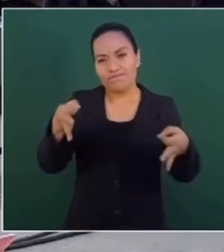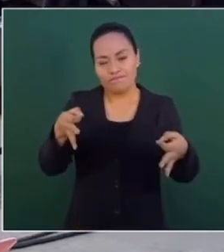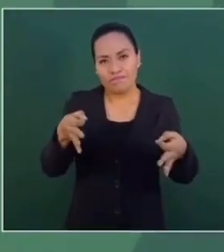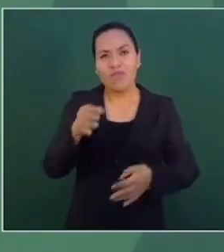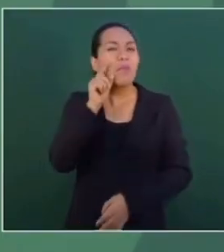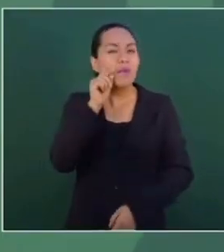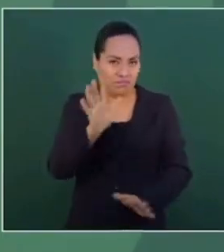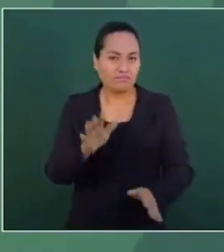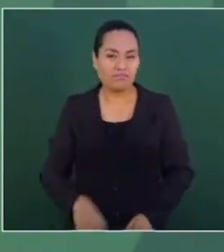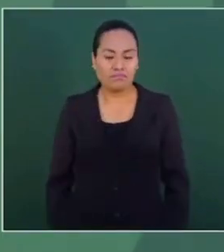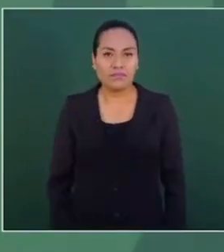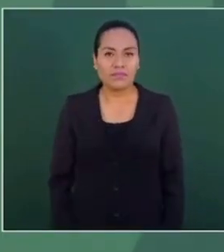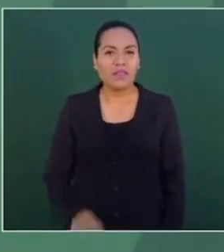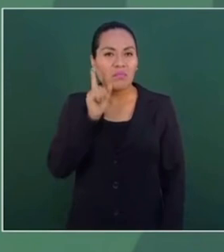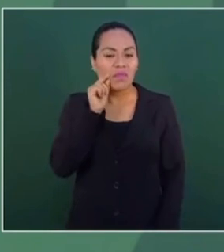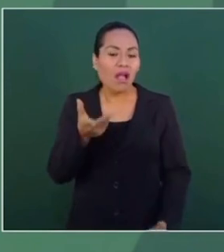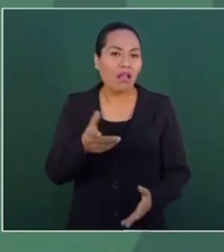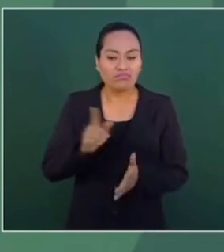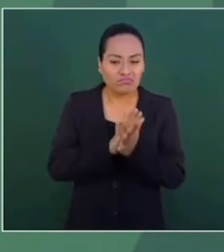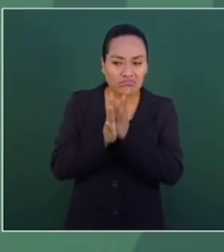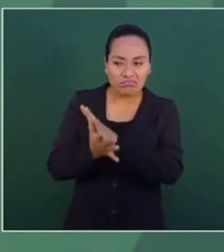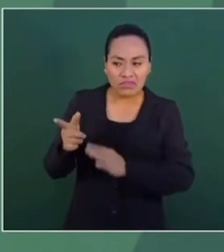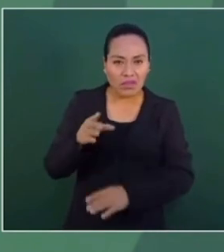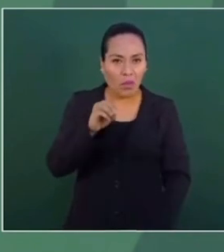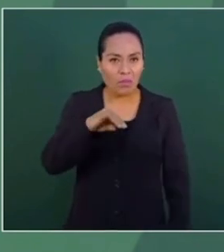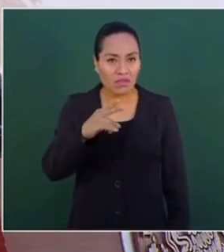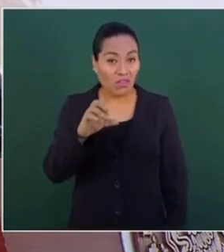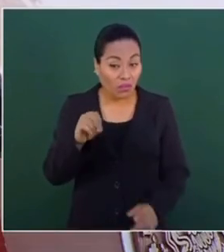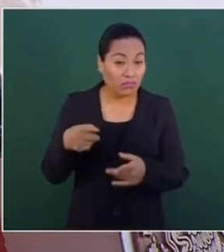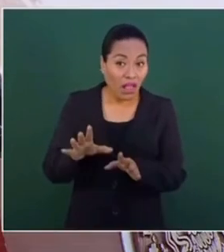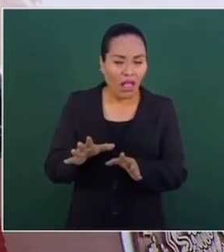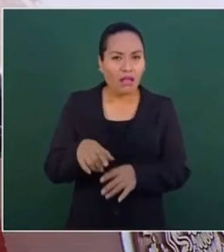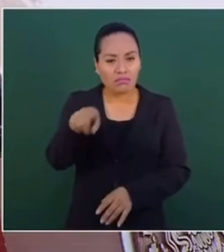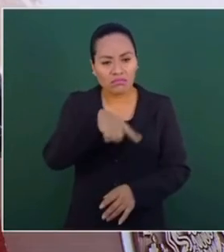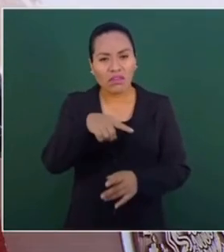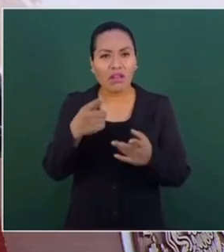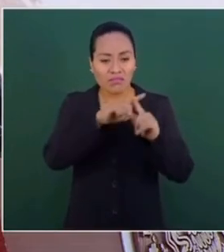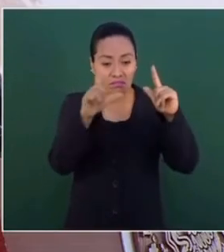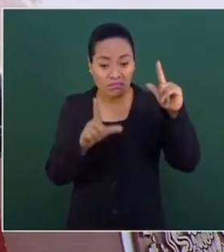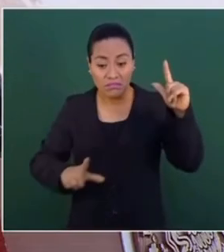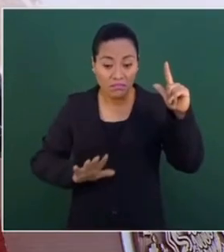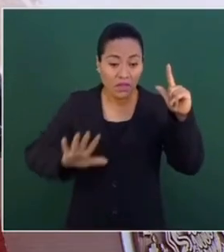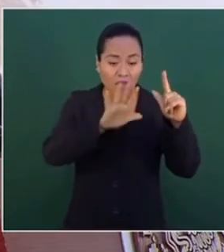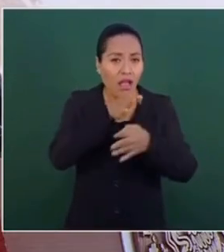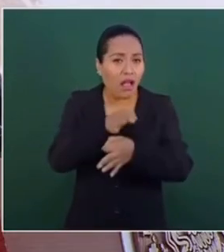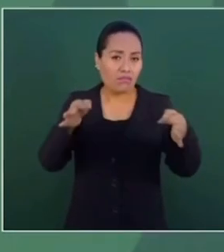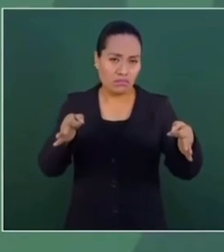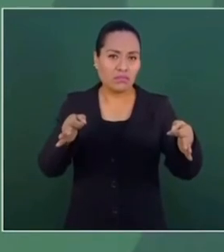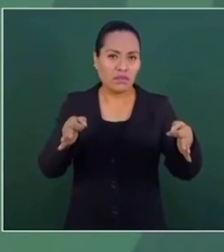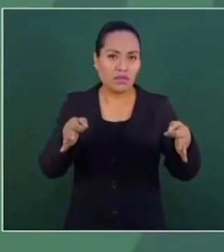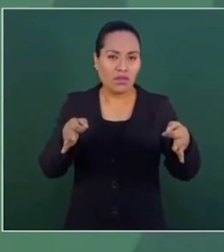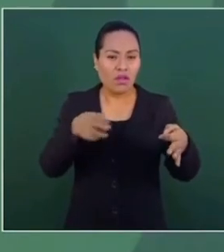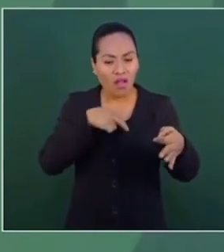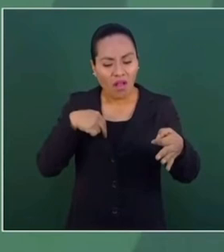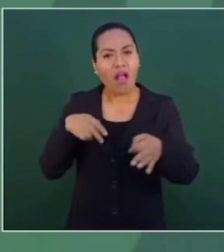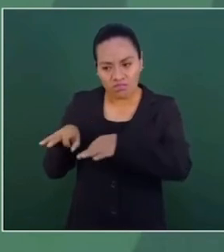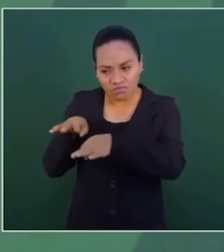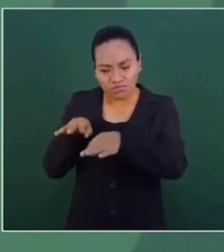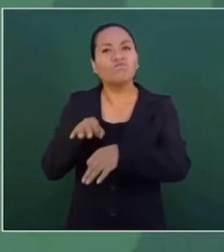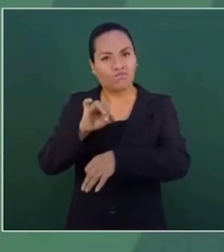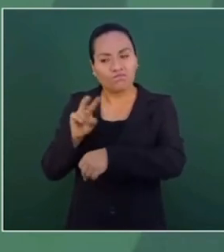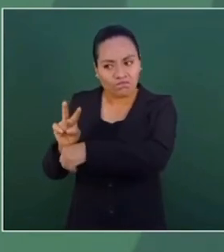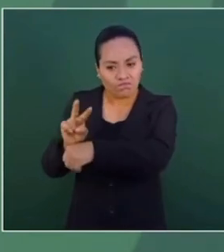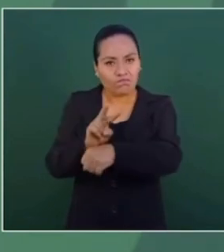sí. Mañana informamos sobre esta variante. También decirle a todos los mexicanos que estamos llevando a cabo un